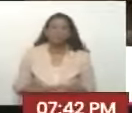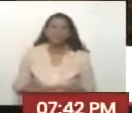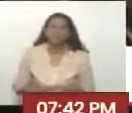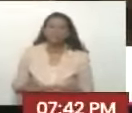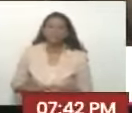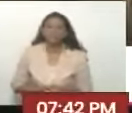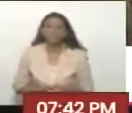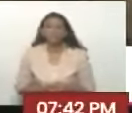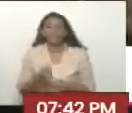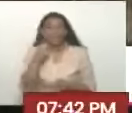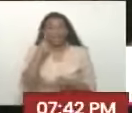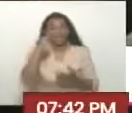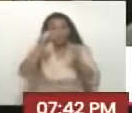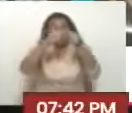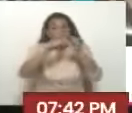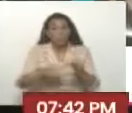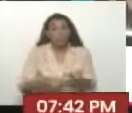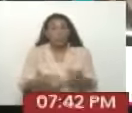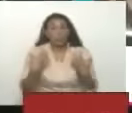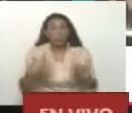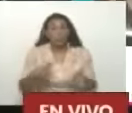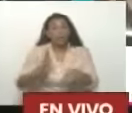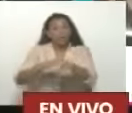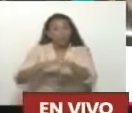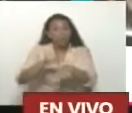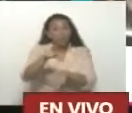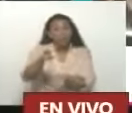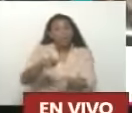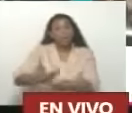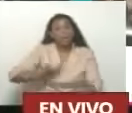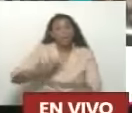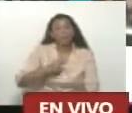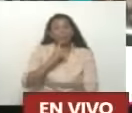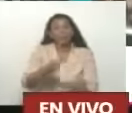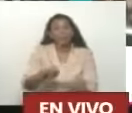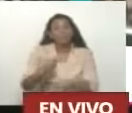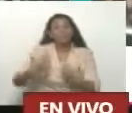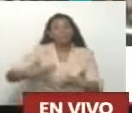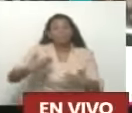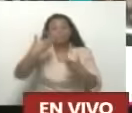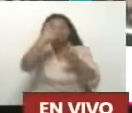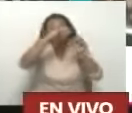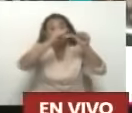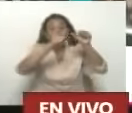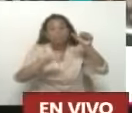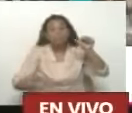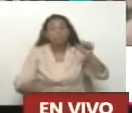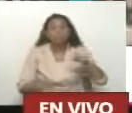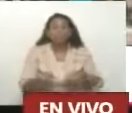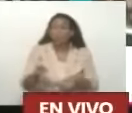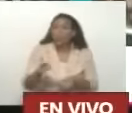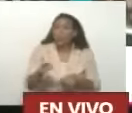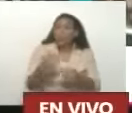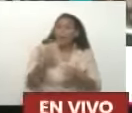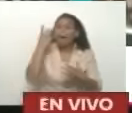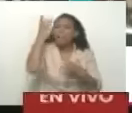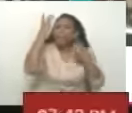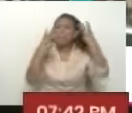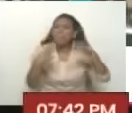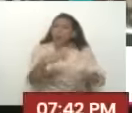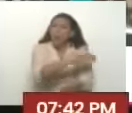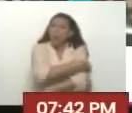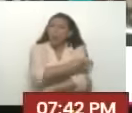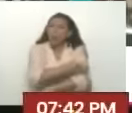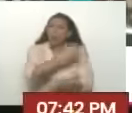Esta puntualización Que hace usted Muy importante Presidente Porque entre Los relatos Que trata de imponer La oposición En el